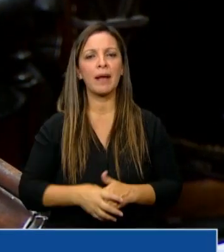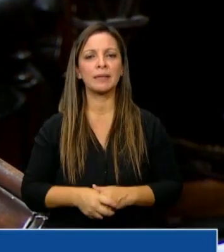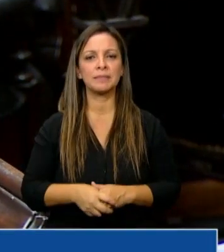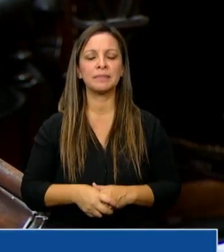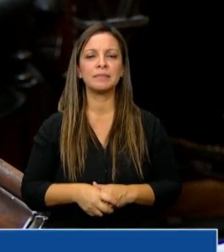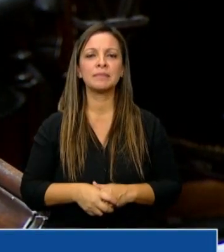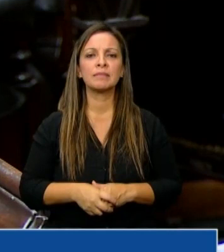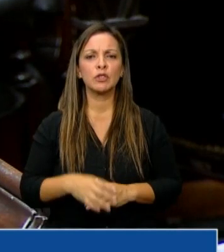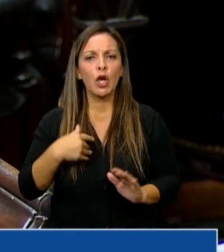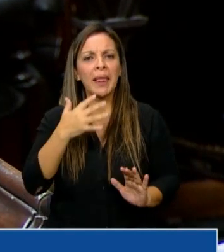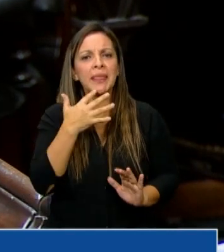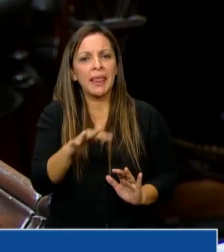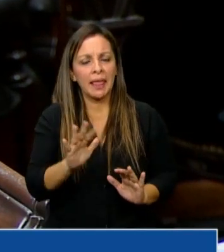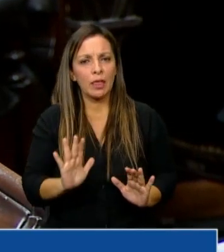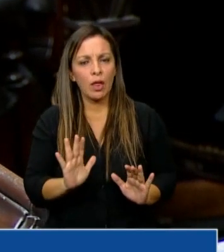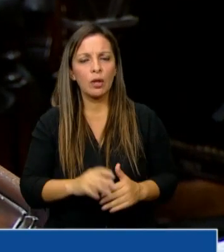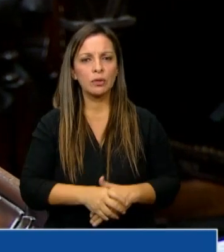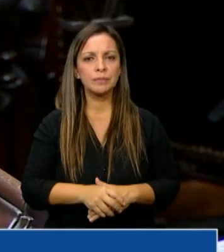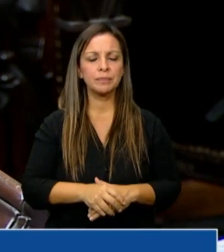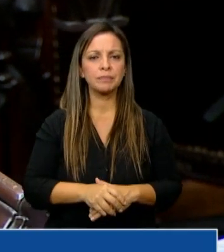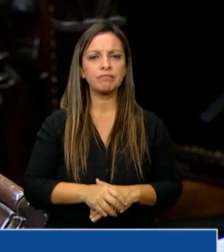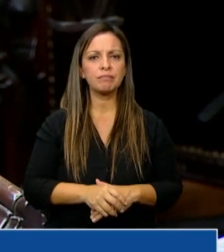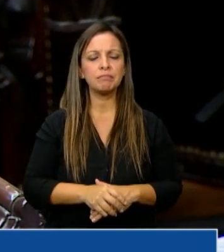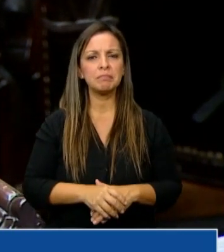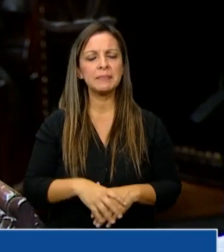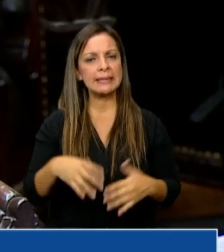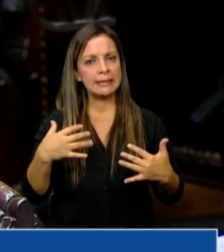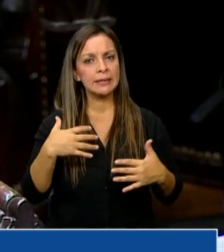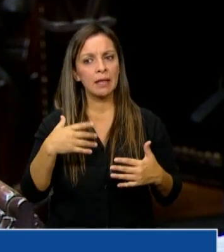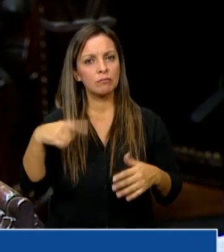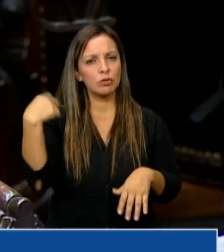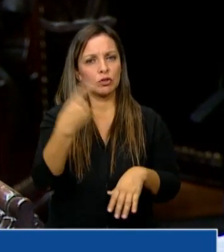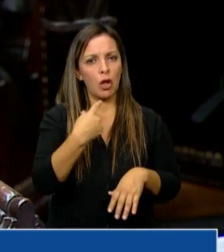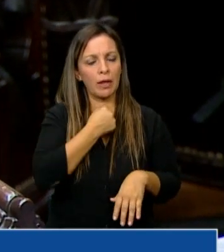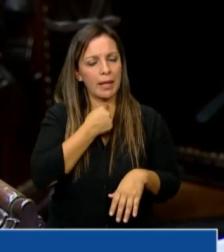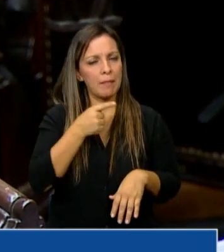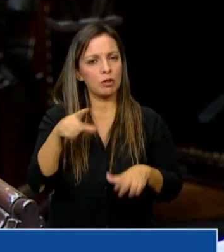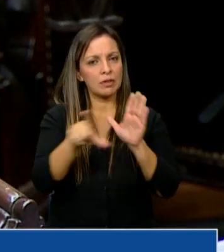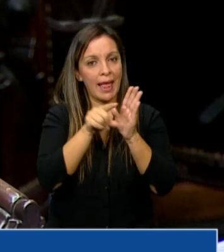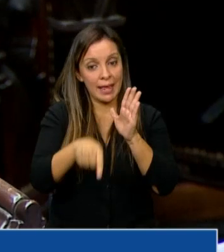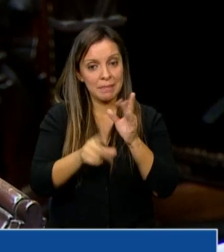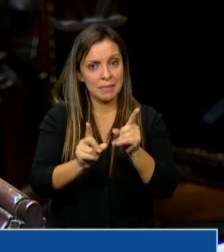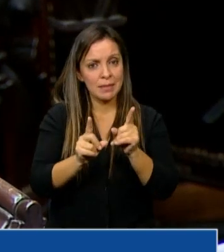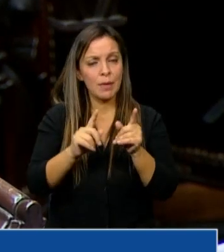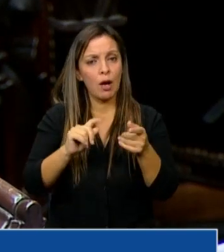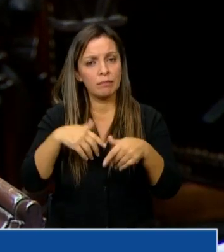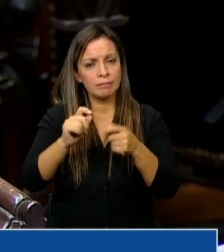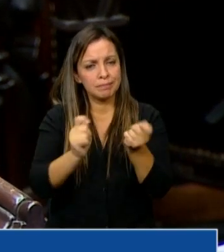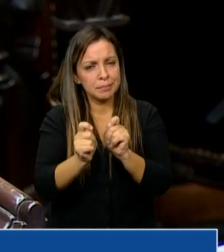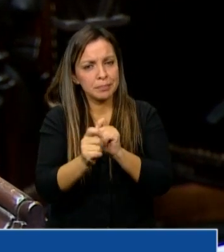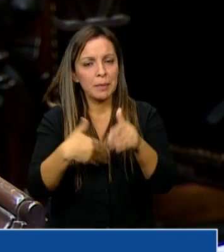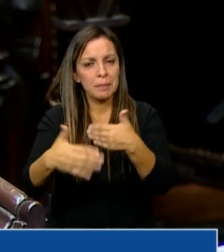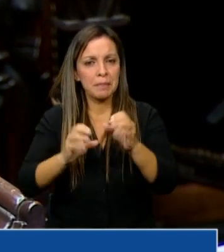entiendo que hay una decisión de mejorar esta ley, pero la verdad que